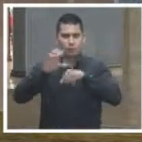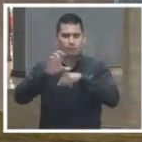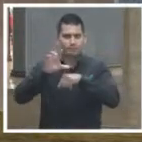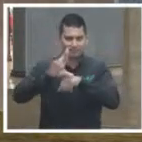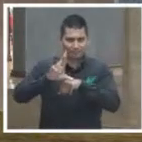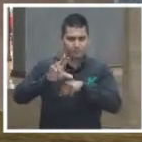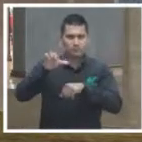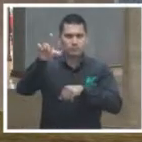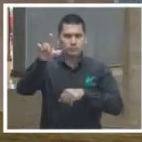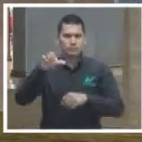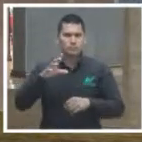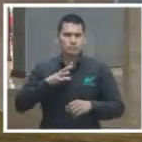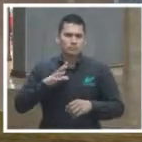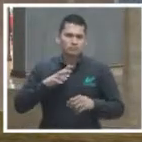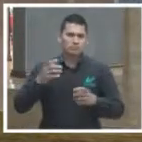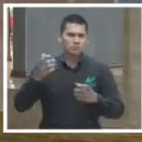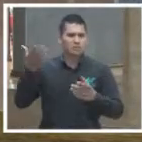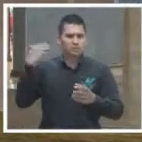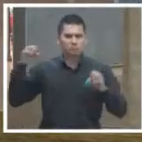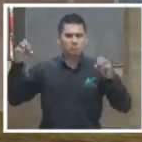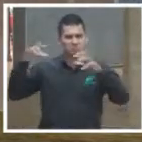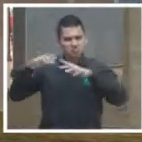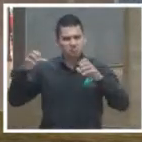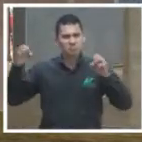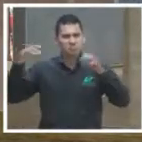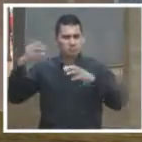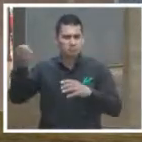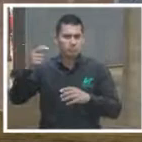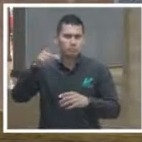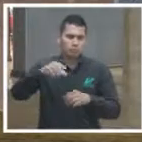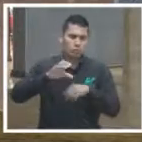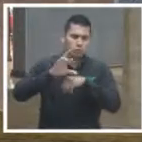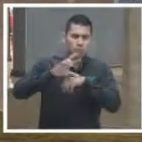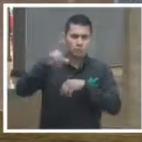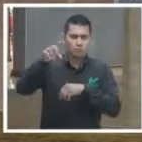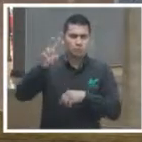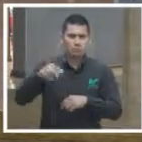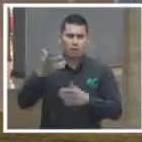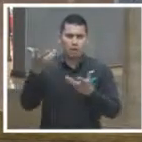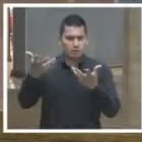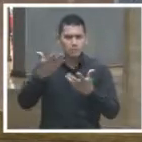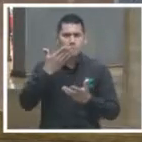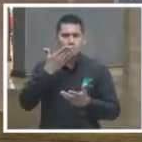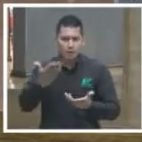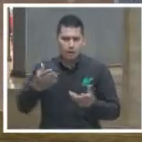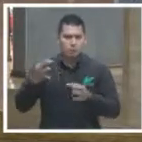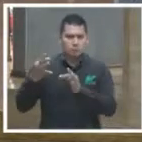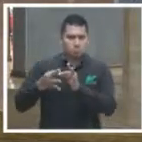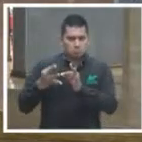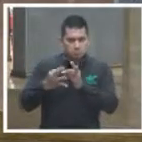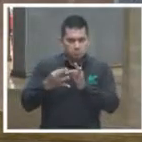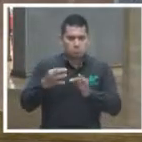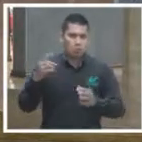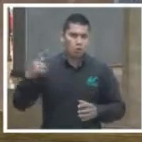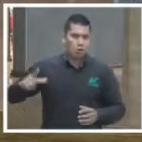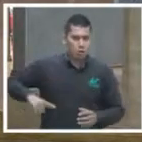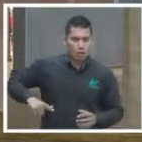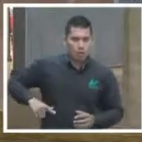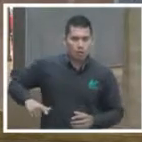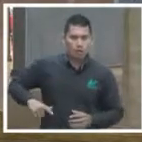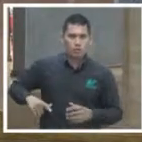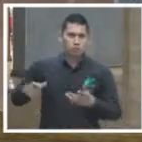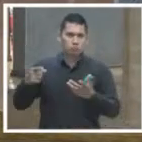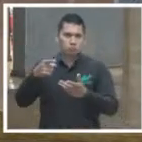varios foros se ha mencionado como un país referente en buenas prácticas en relación con el gobierno judicial